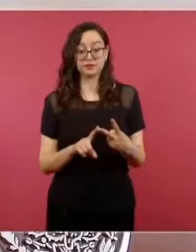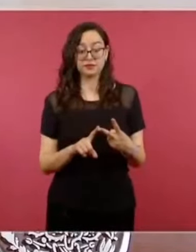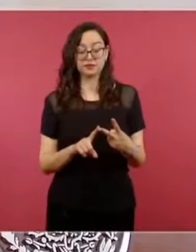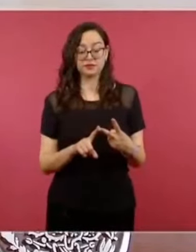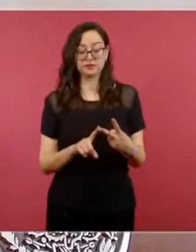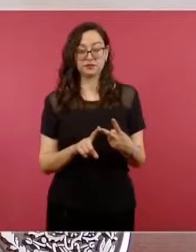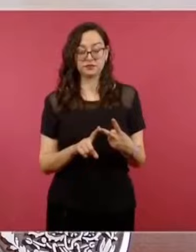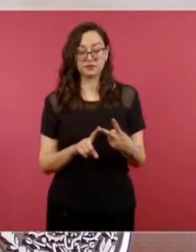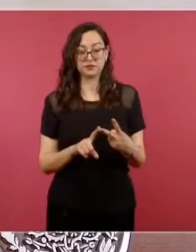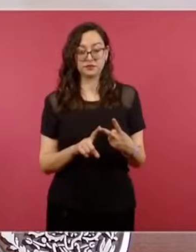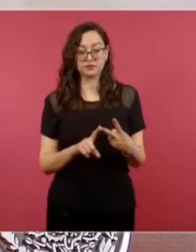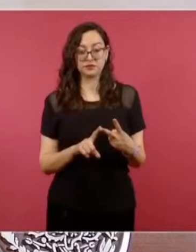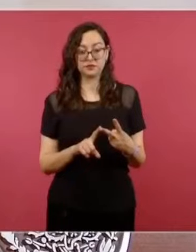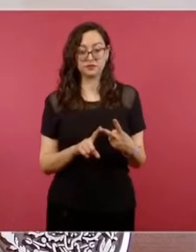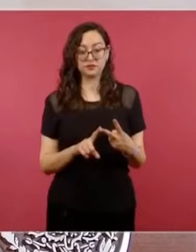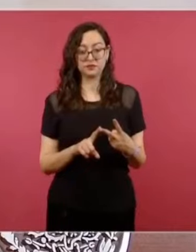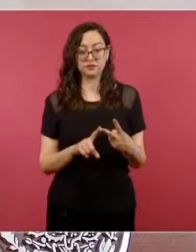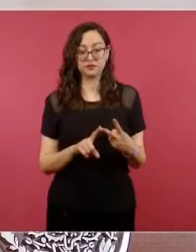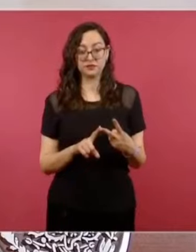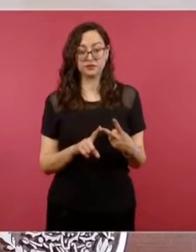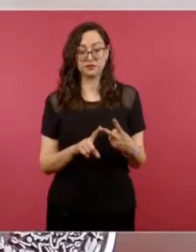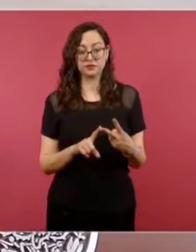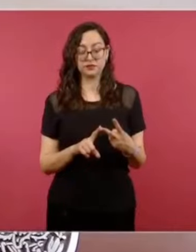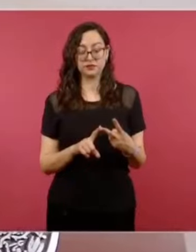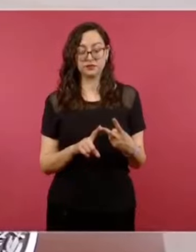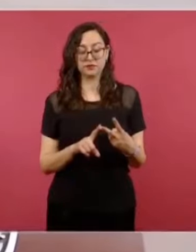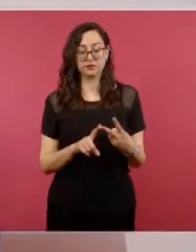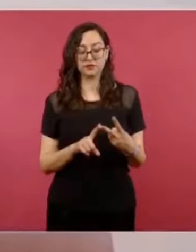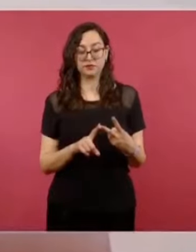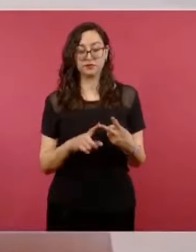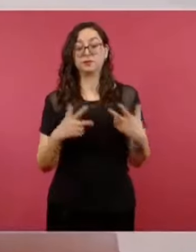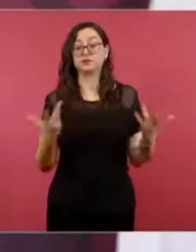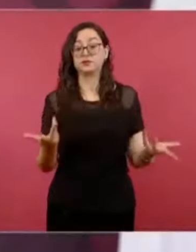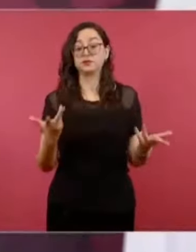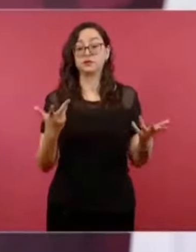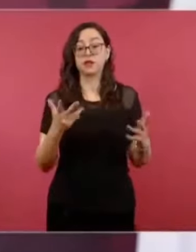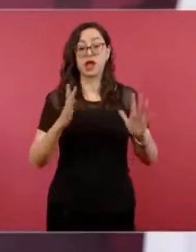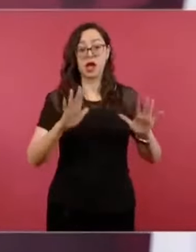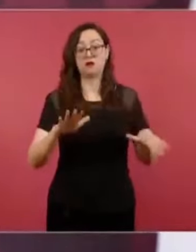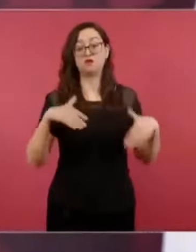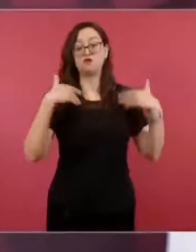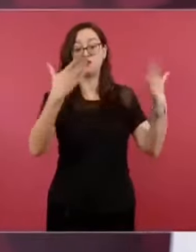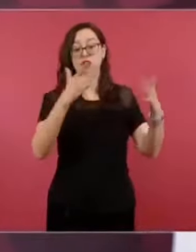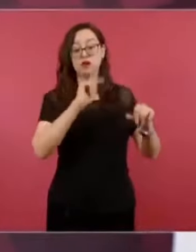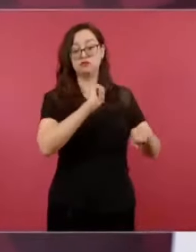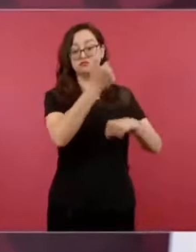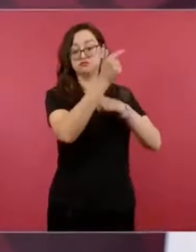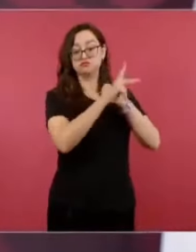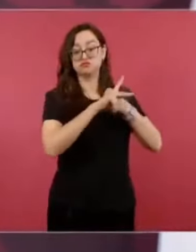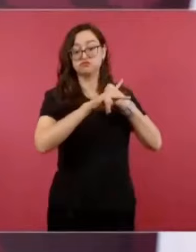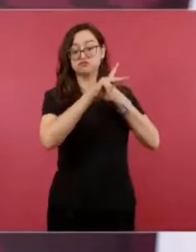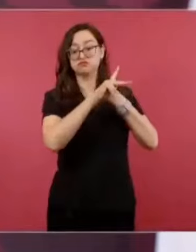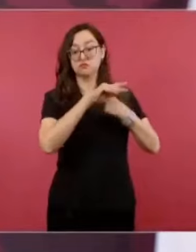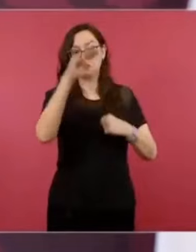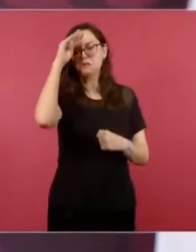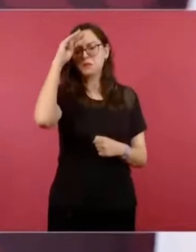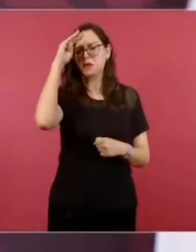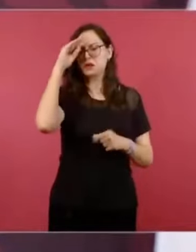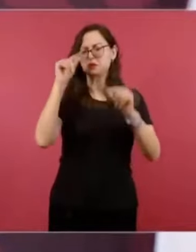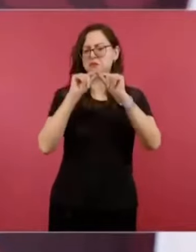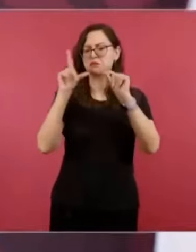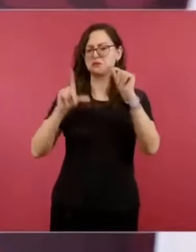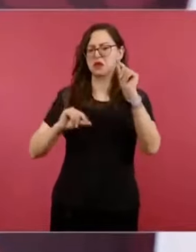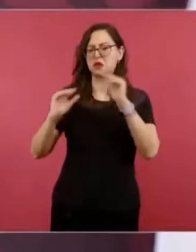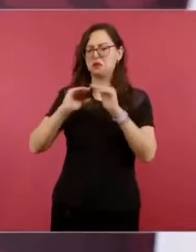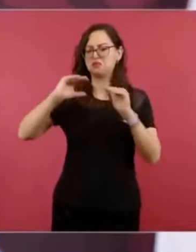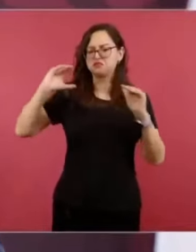que nos respeten los que pensaban que México era